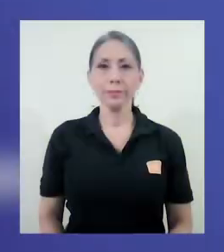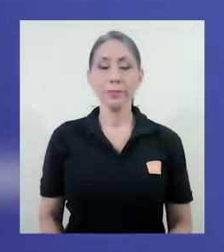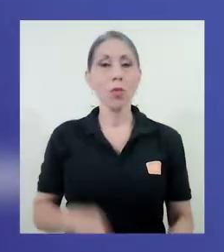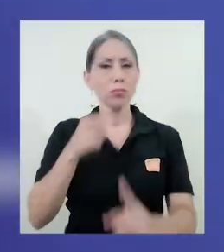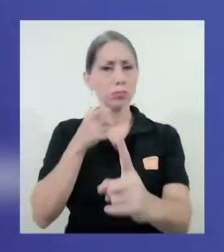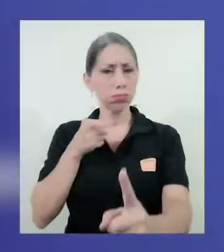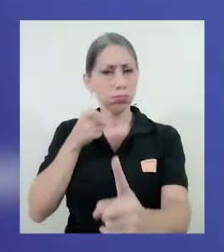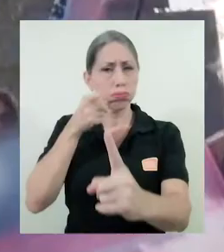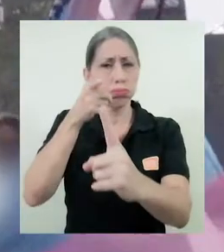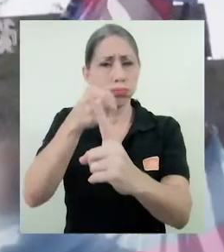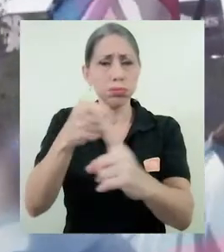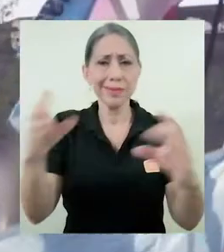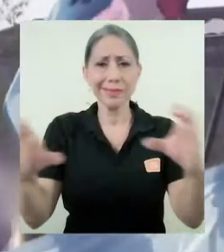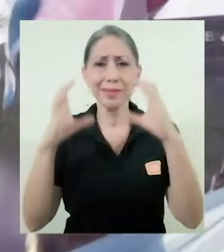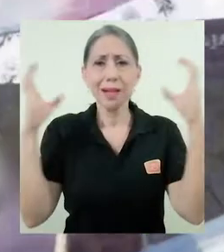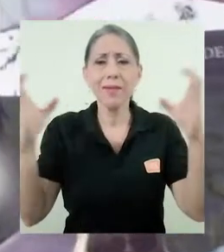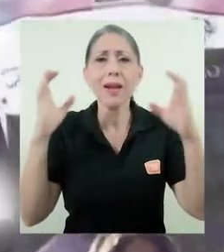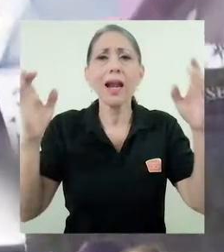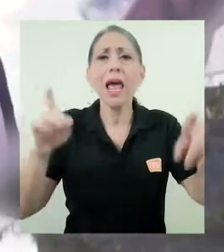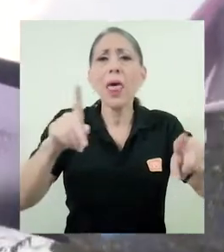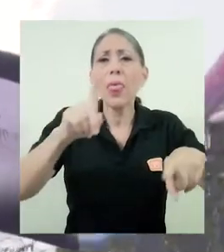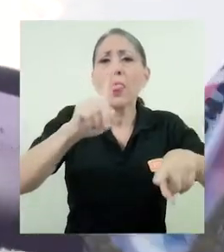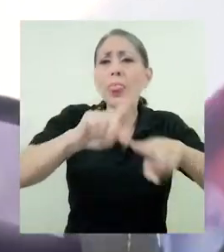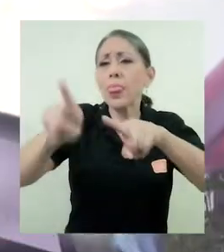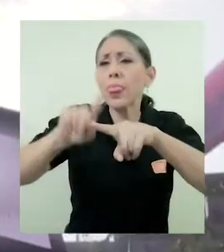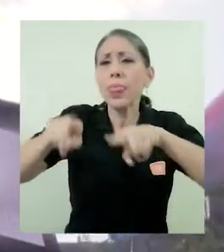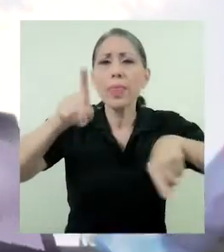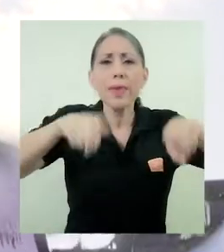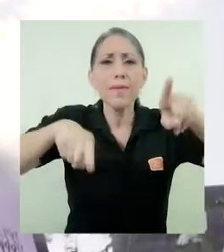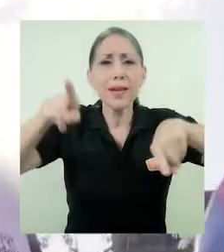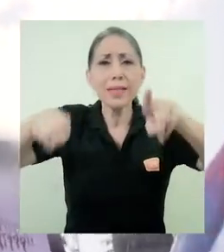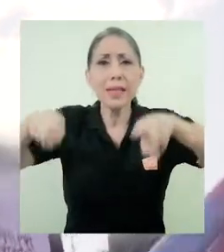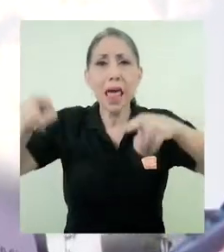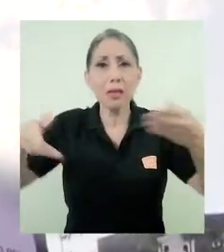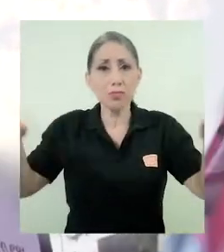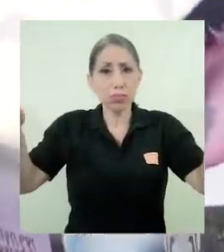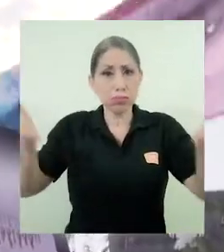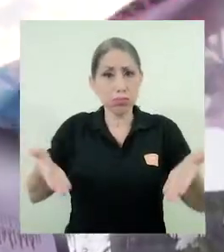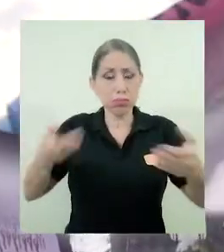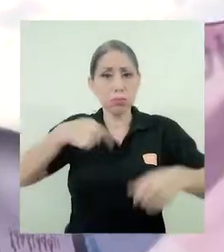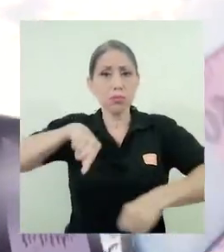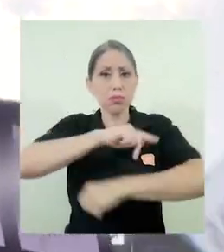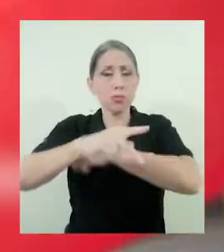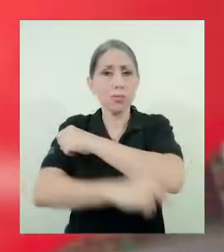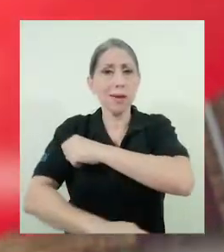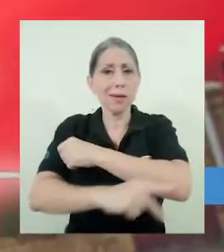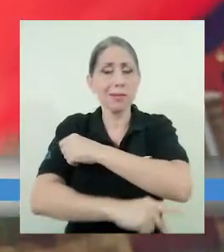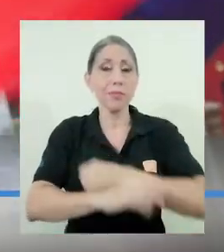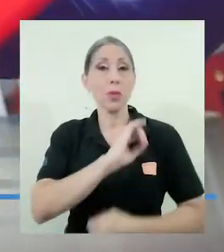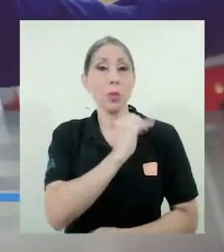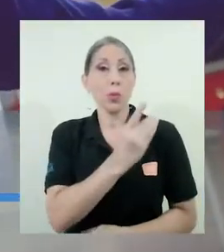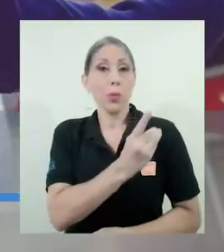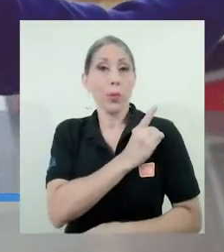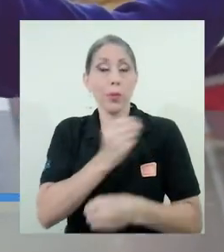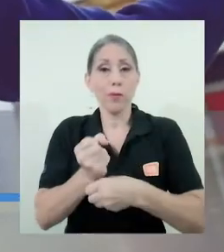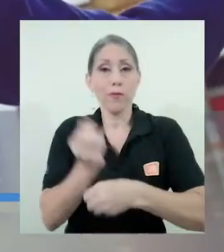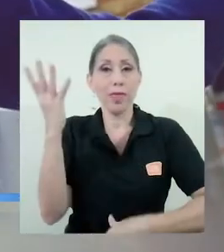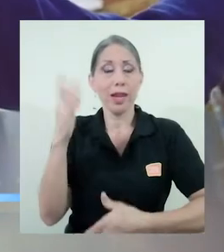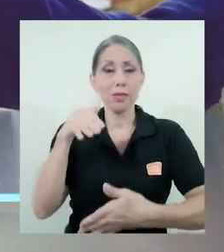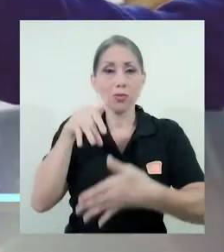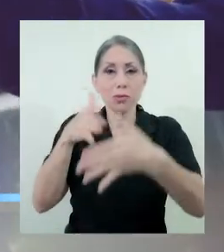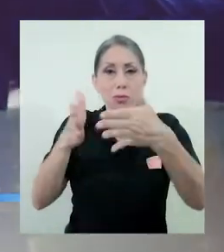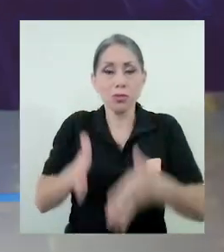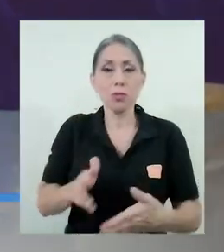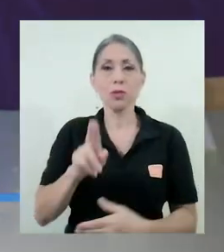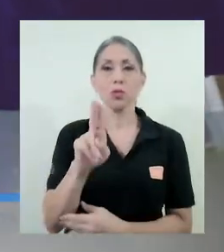Con el objetivo de celebrar las diversidades presentes en nuestro territorio nacional, el directorio de la Federación de